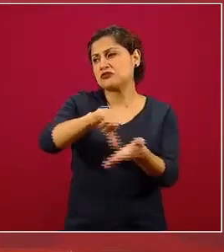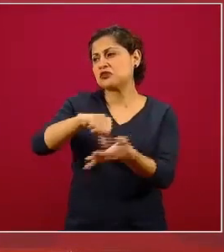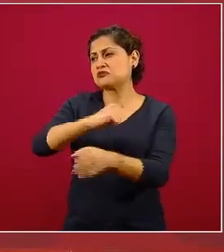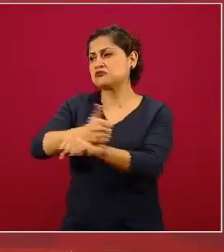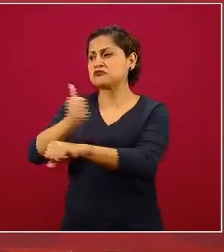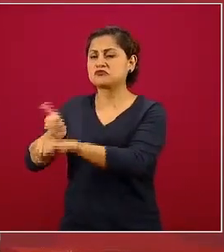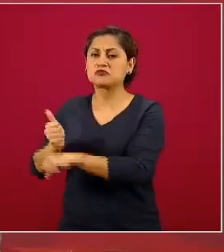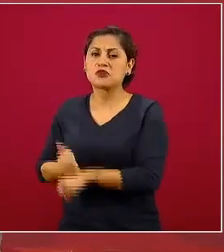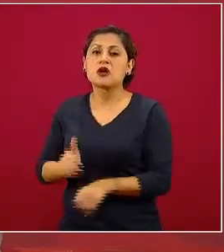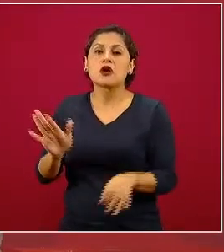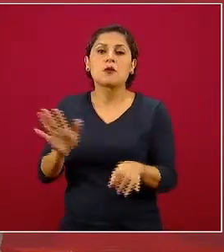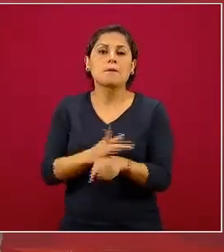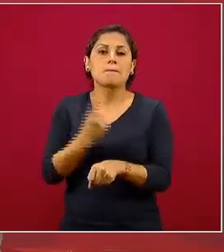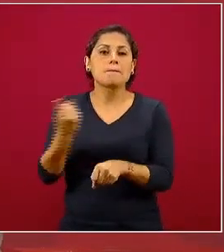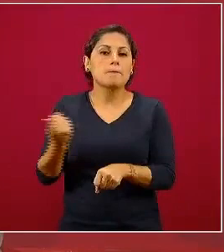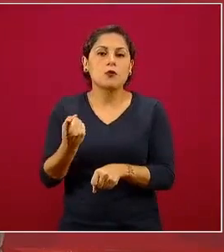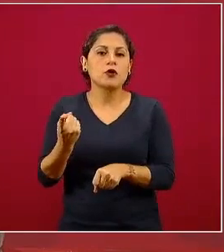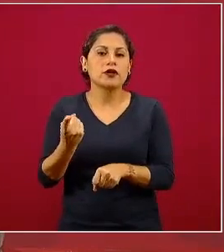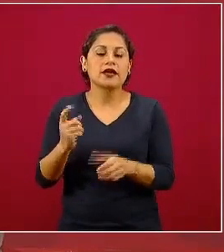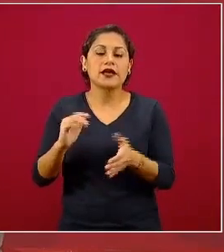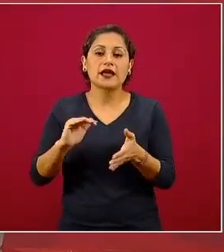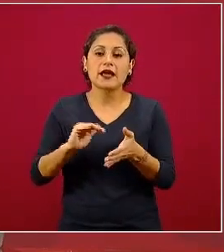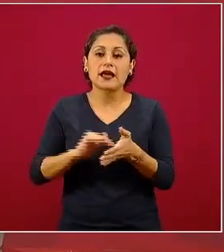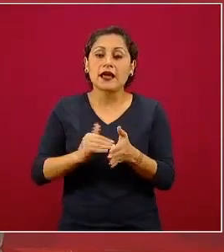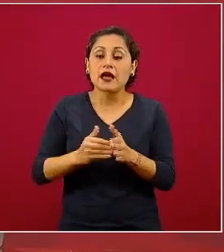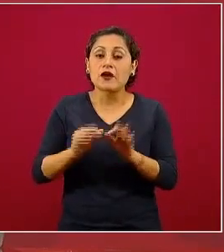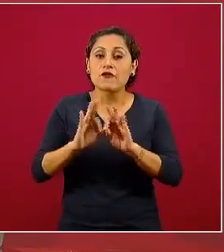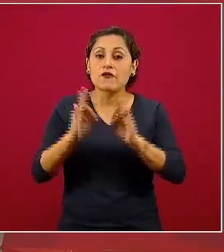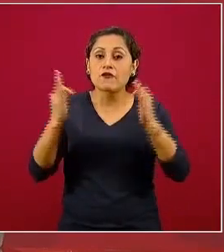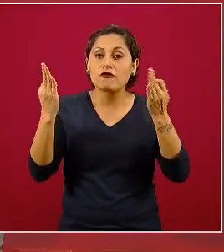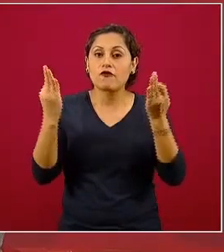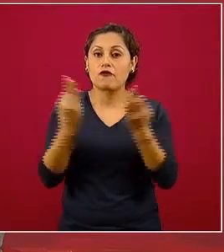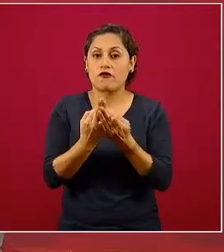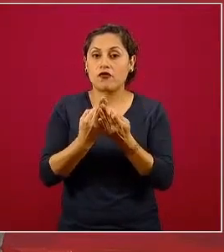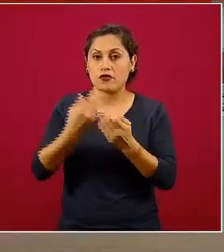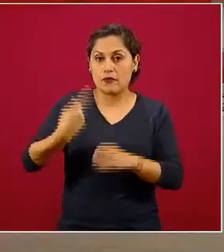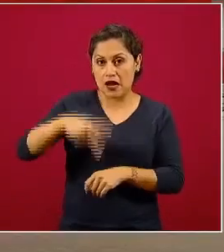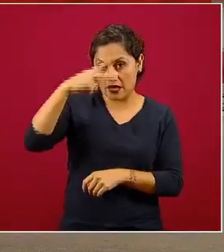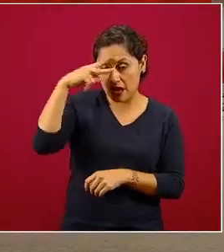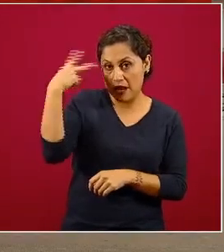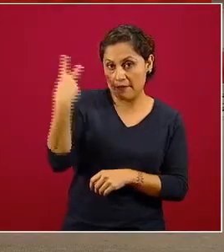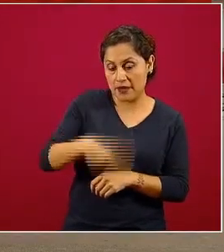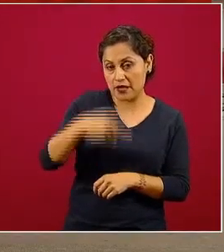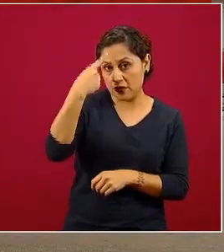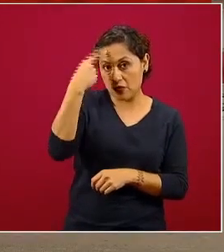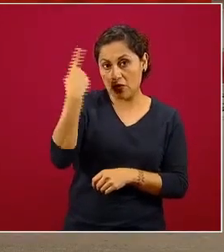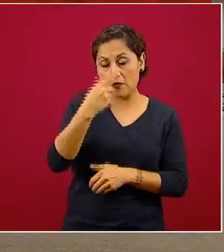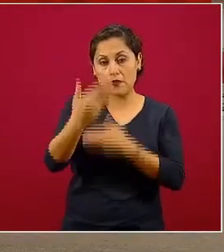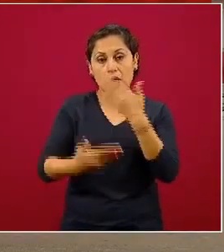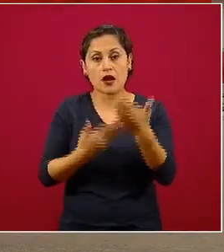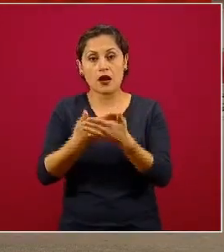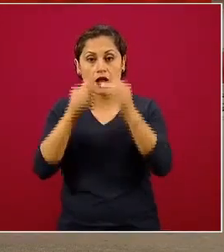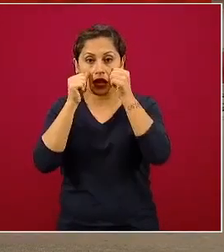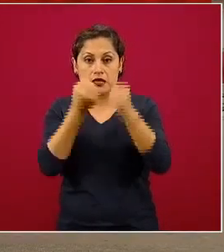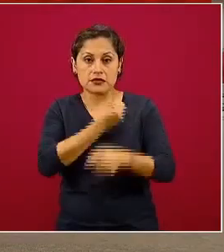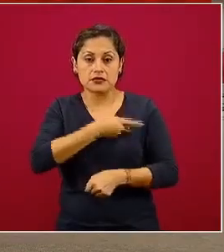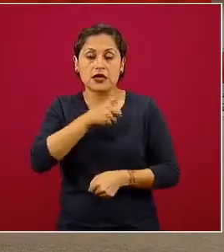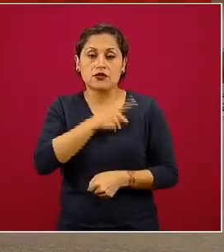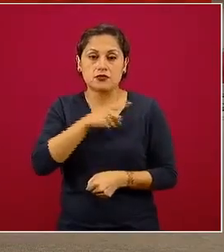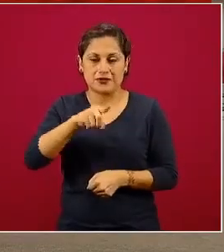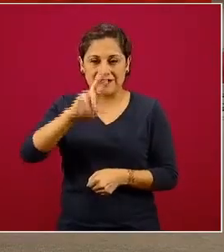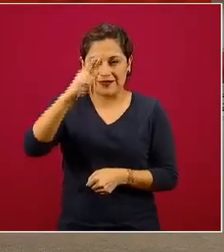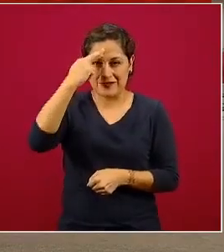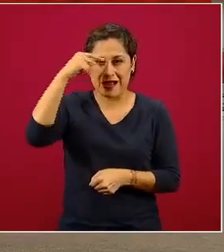financiamiento del sistema de salud en México con el advenimiento de lo que en su momento se llamó Seguro Popular.